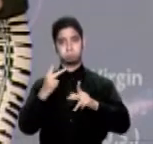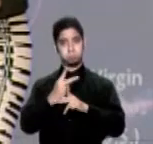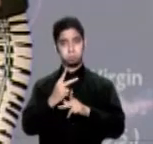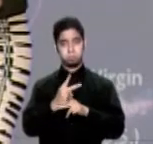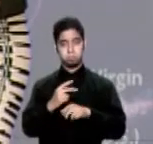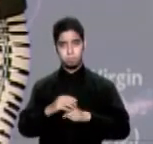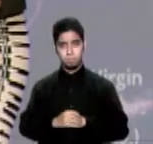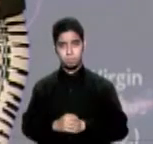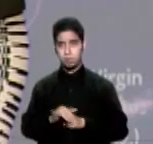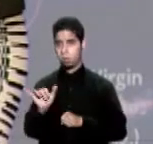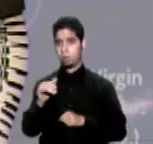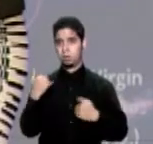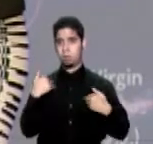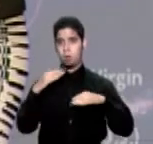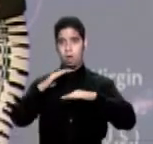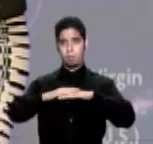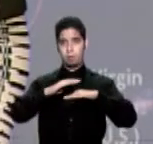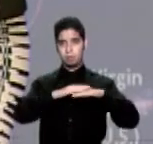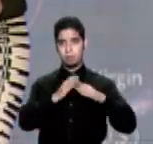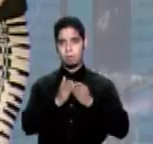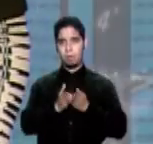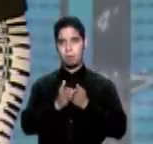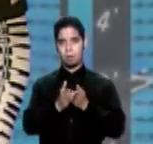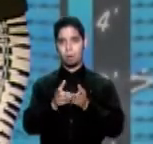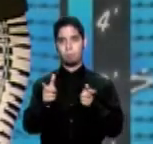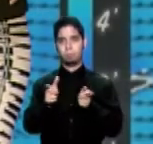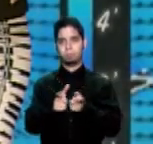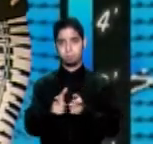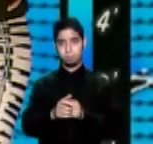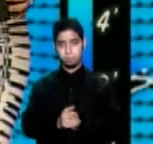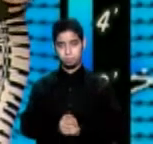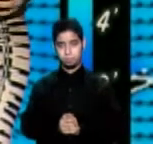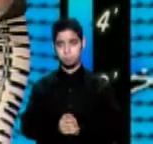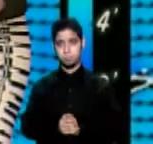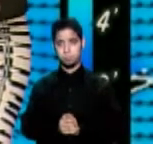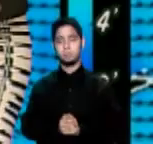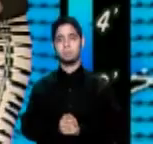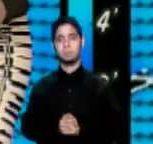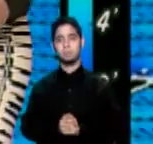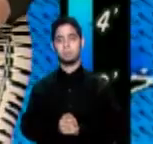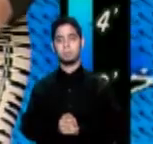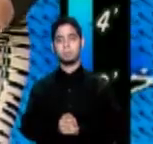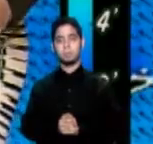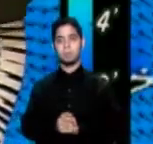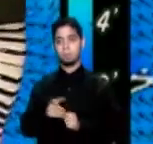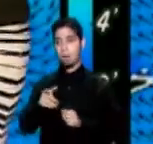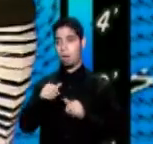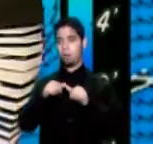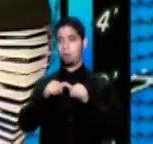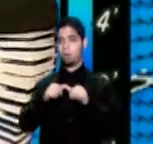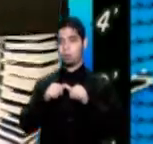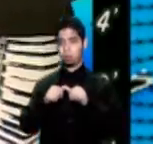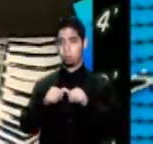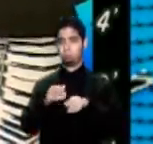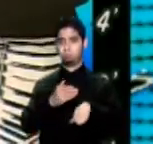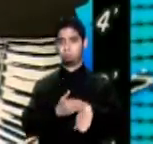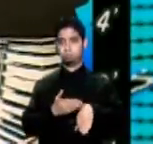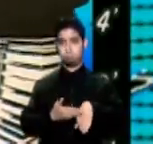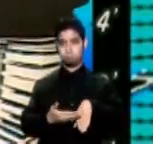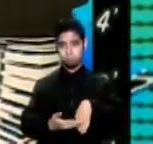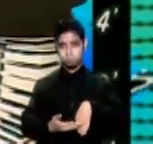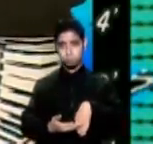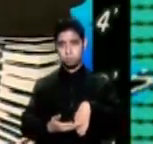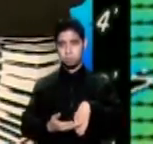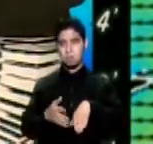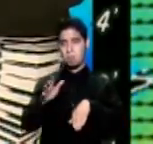efecto una advertencia a operadores de pequeñas embarcaciones así que mucha precaución van a continuar deteriorándose mientras nos acercamos hacia